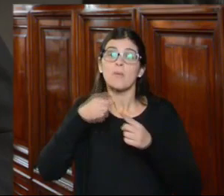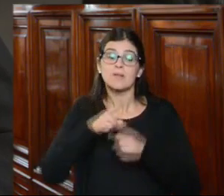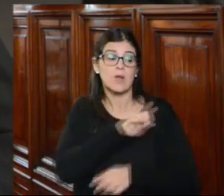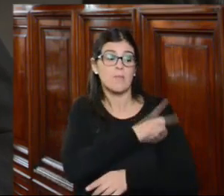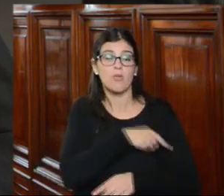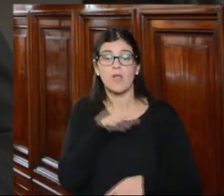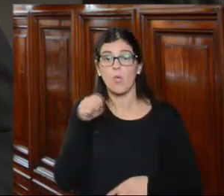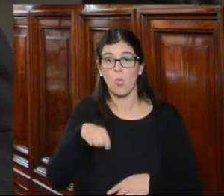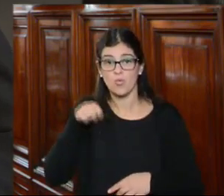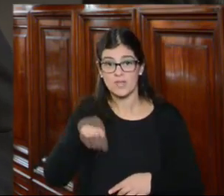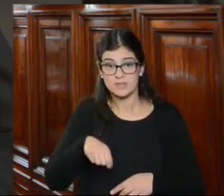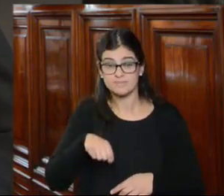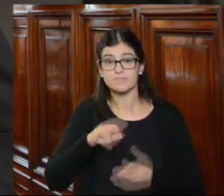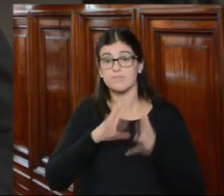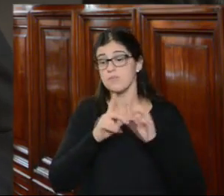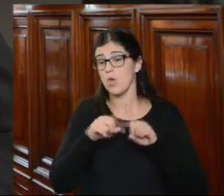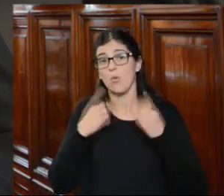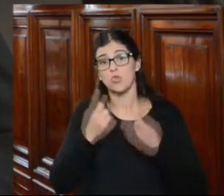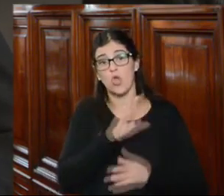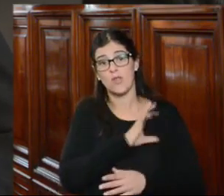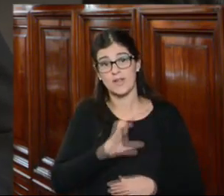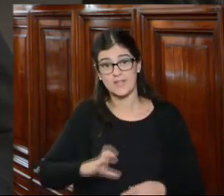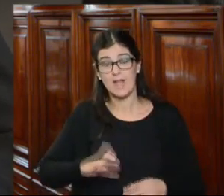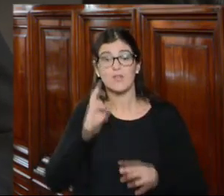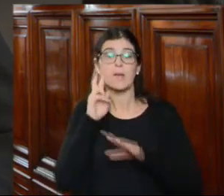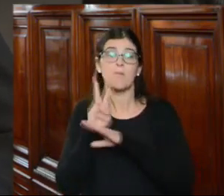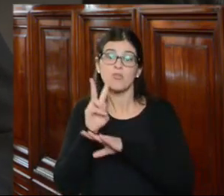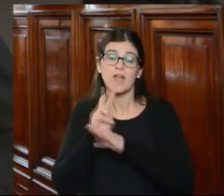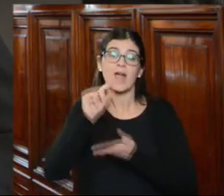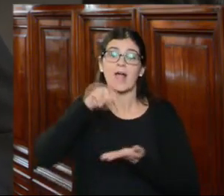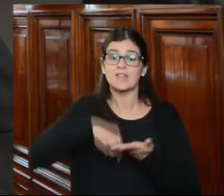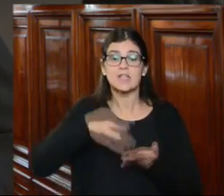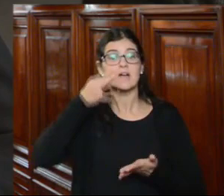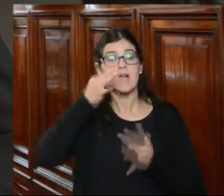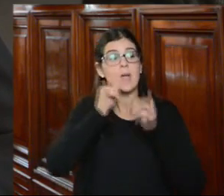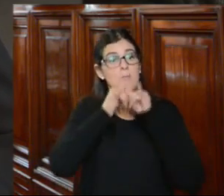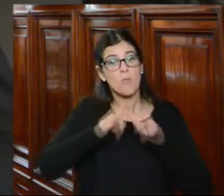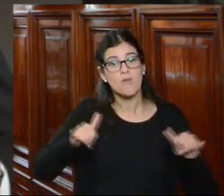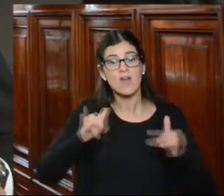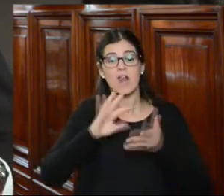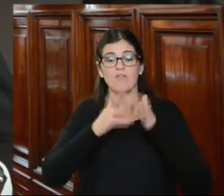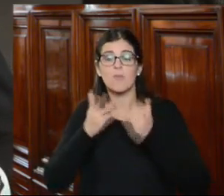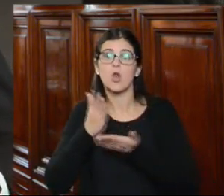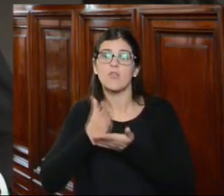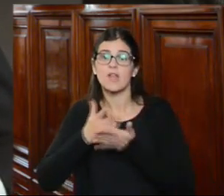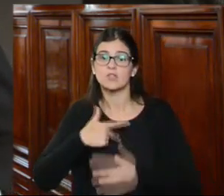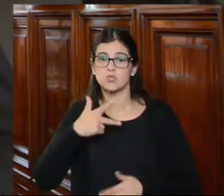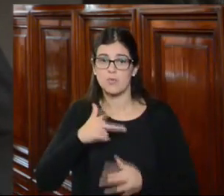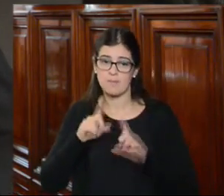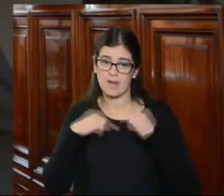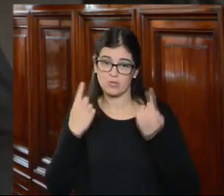judicial en definitiva tiene el mismo objetivo que todo el estado que es proteger garantizar y promover el ejercicio de los derechos humanos